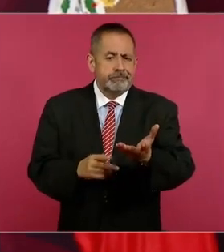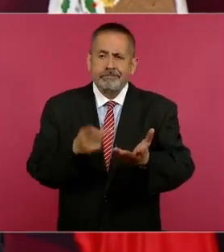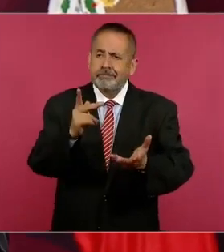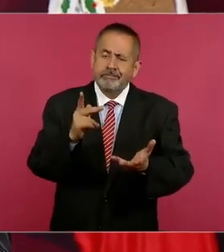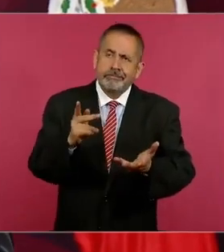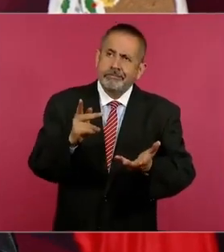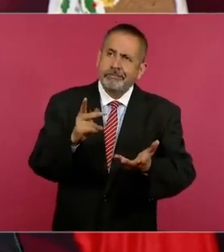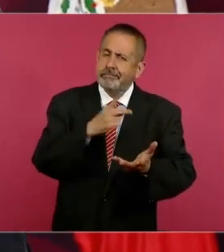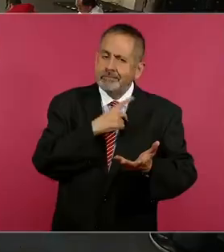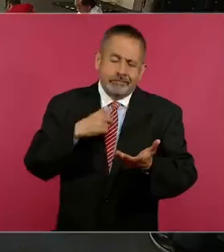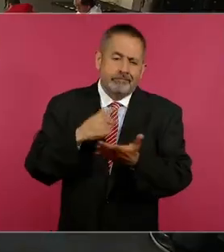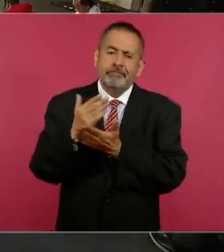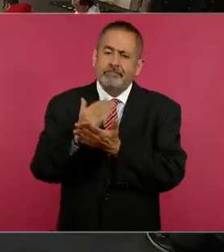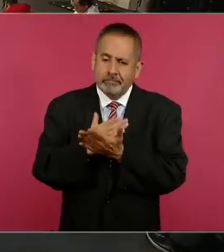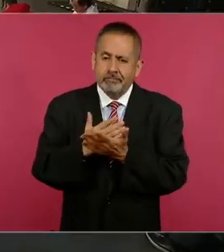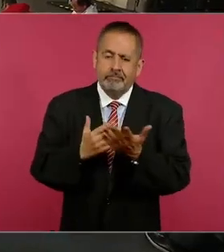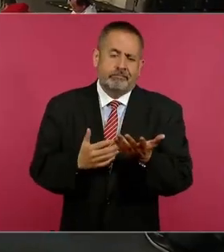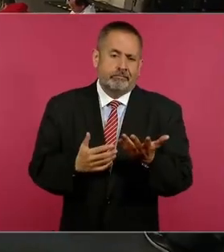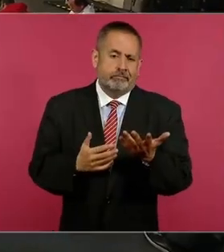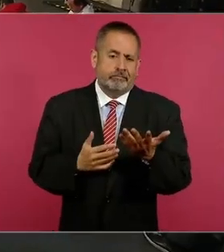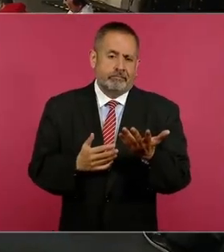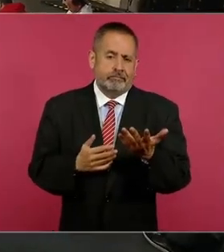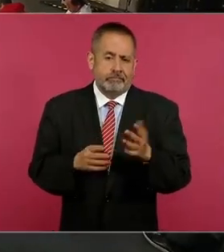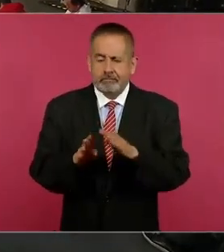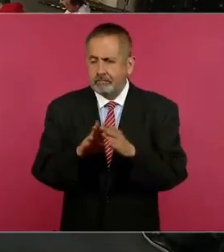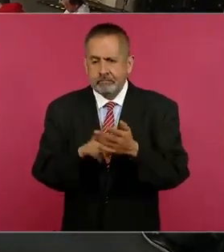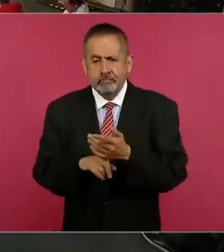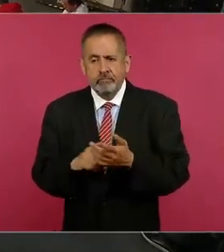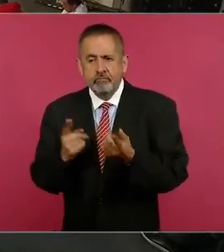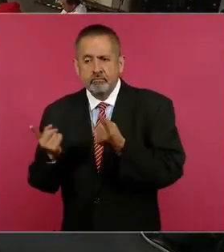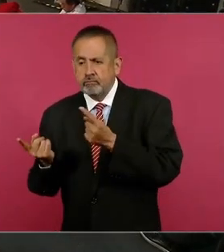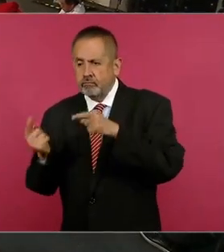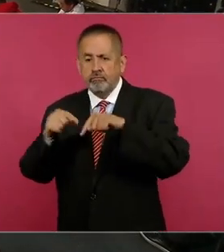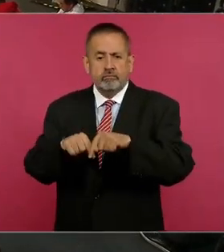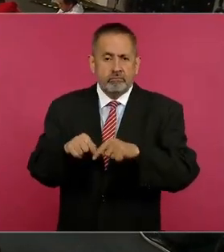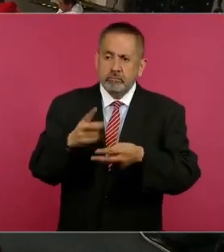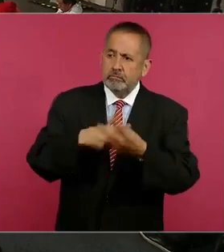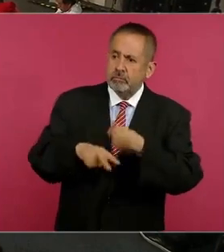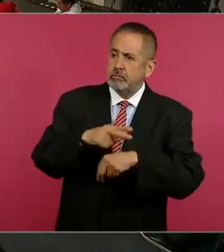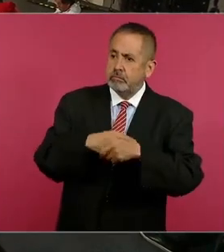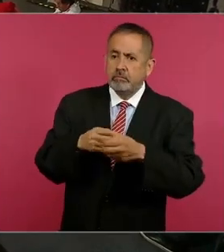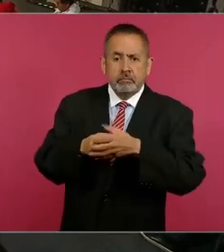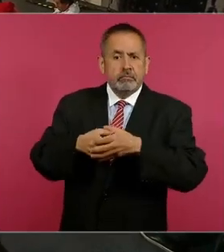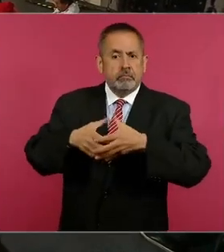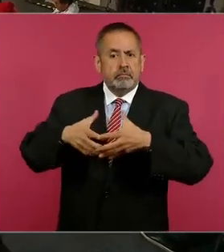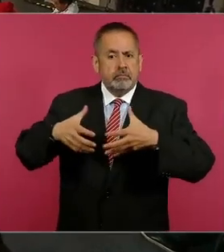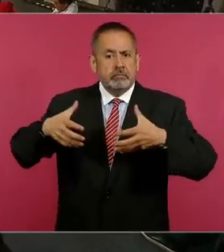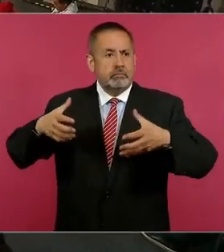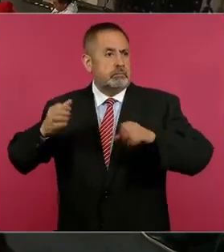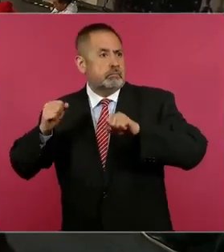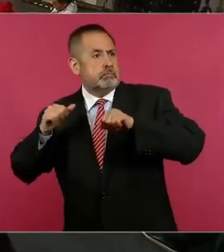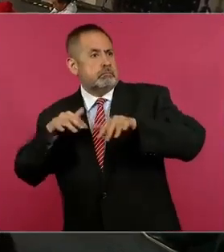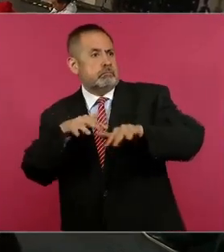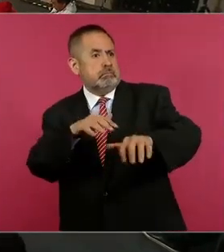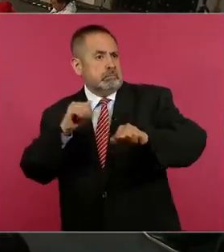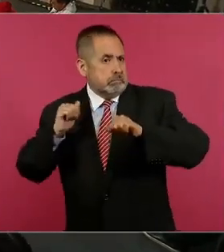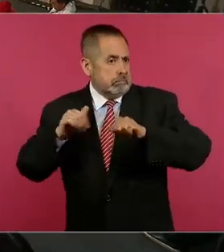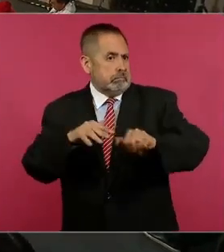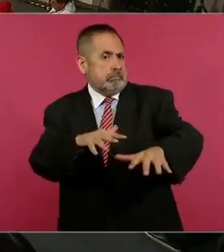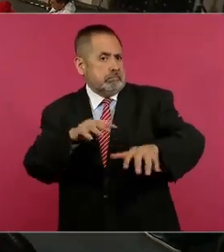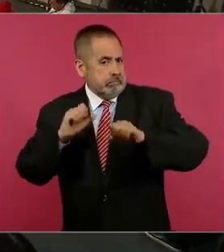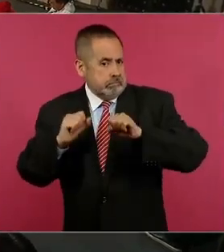que se incrementen los flujos migratorios,